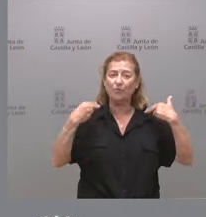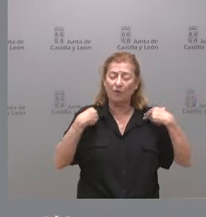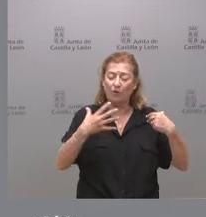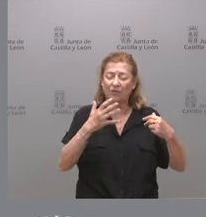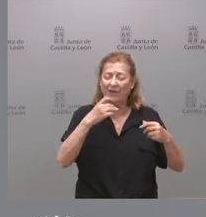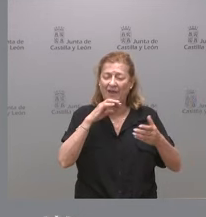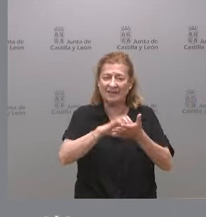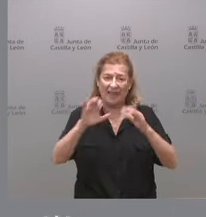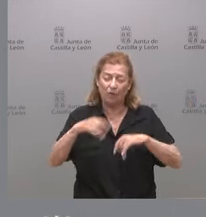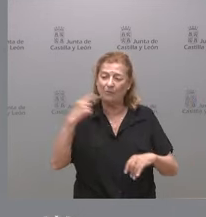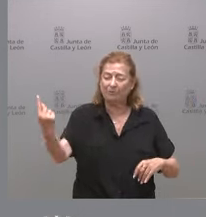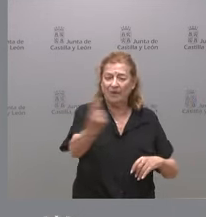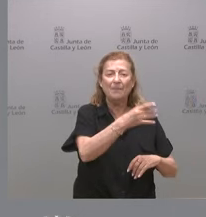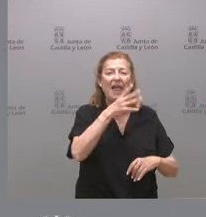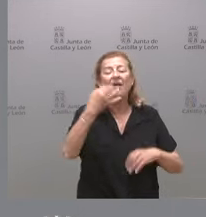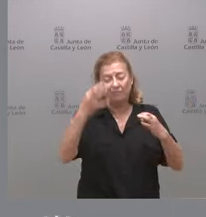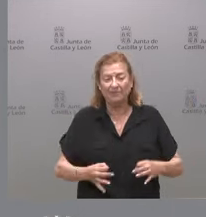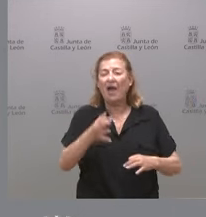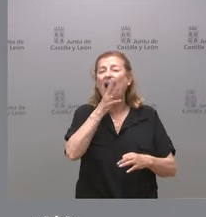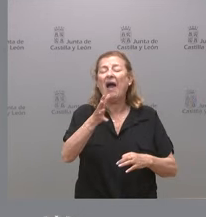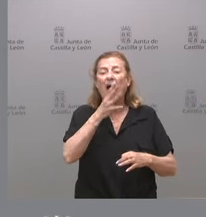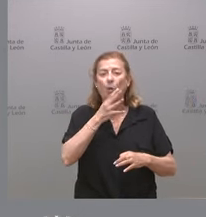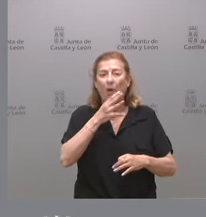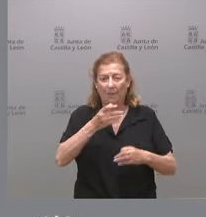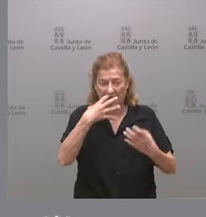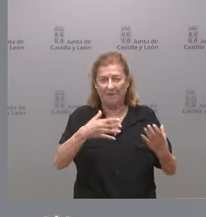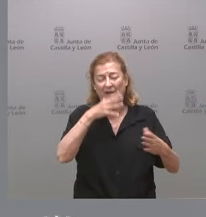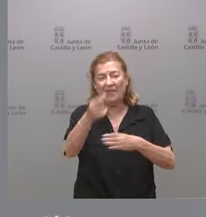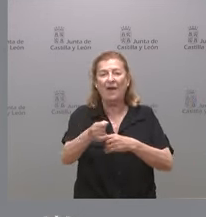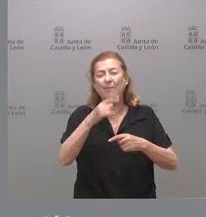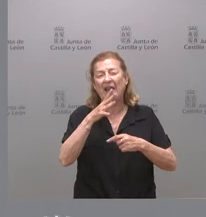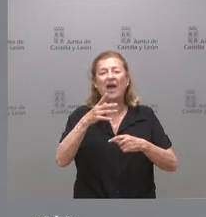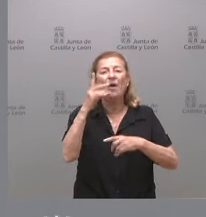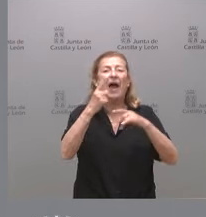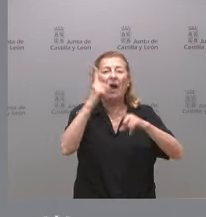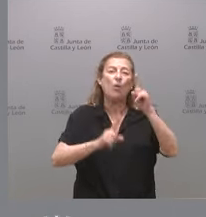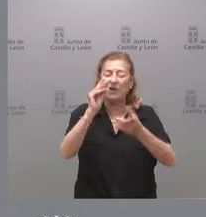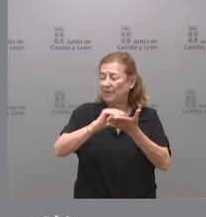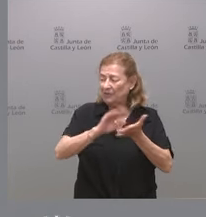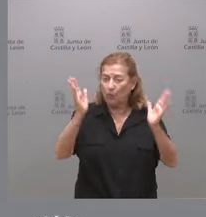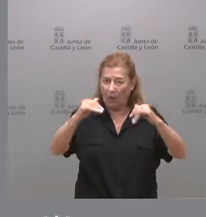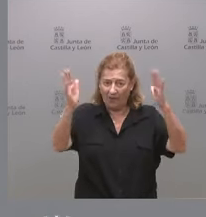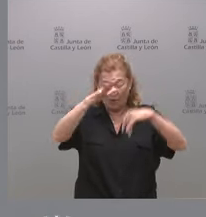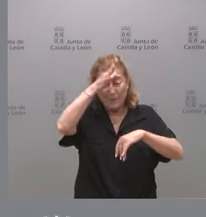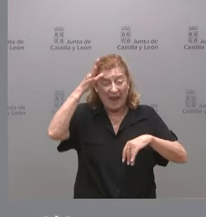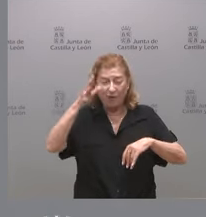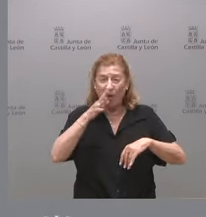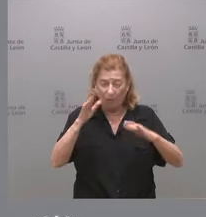con el objeto de garantizar el suministro de agua potable y dar respuesta inmediata a episodios de desabastecimiento que se podrían producir durante el verano.